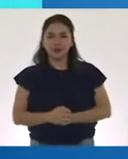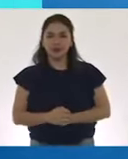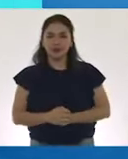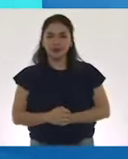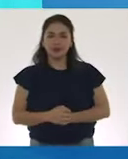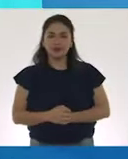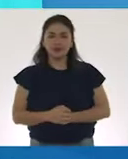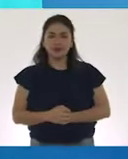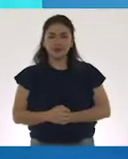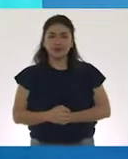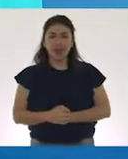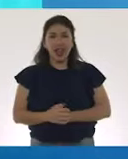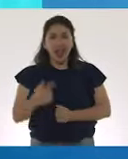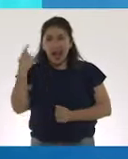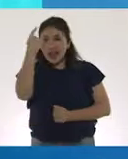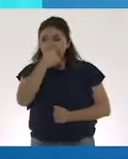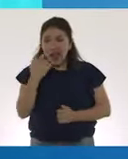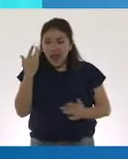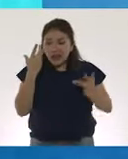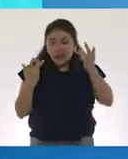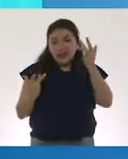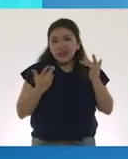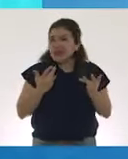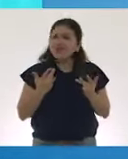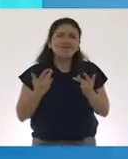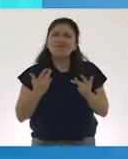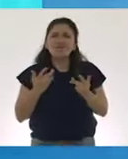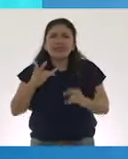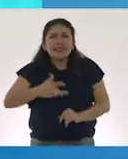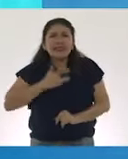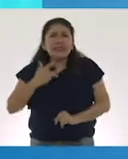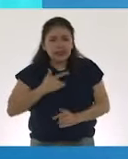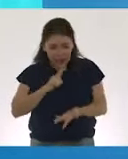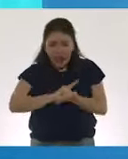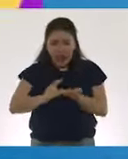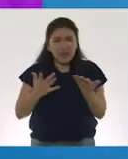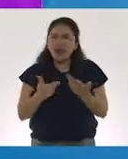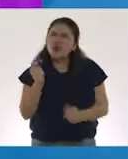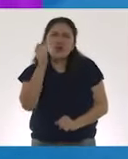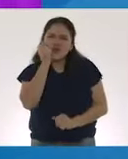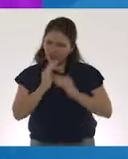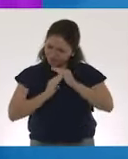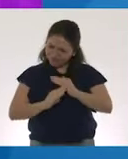No toques tu cara con las manos, aun cuando sientas que están limpias.